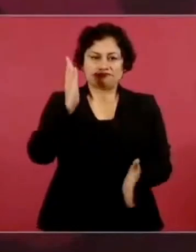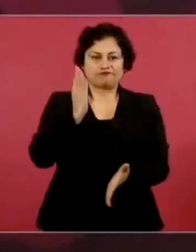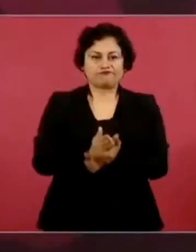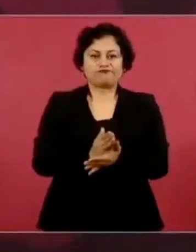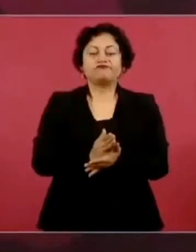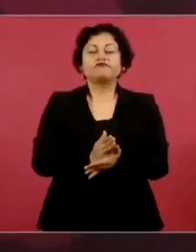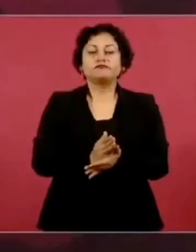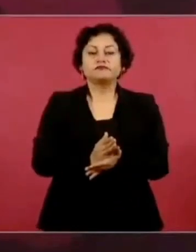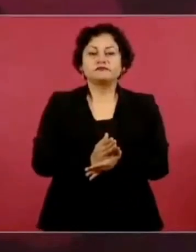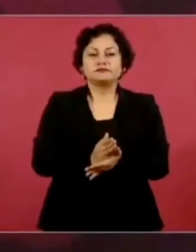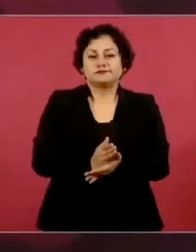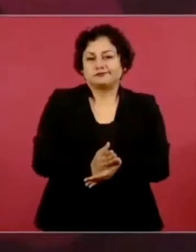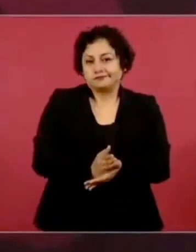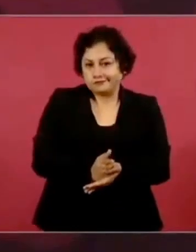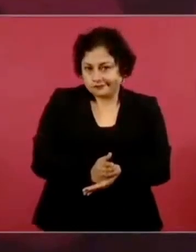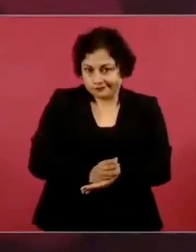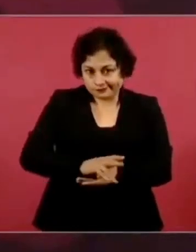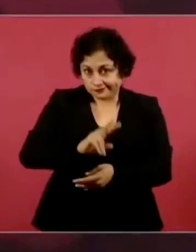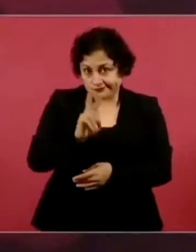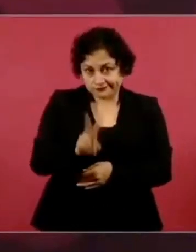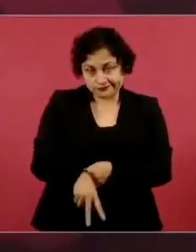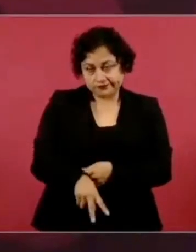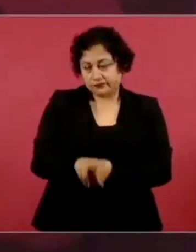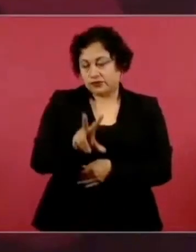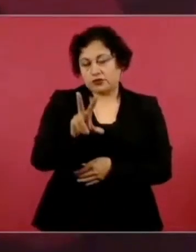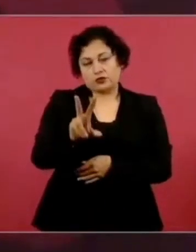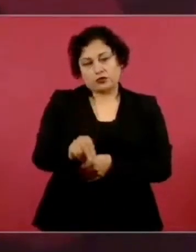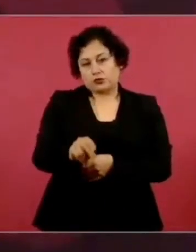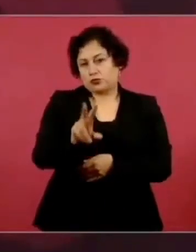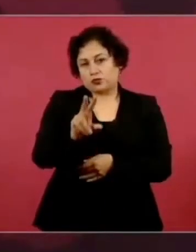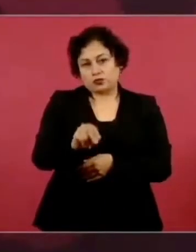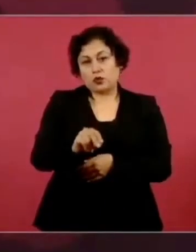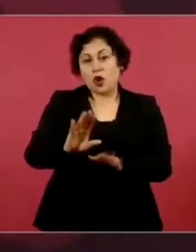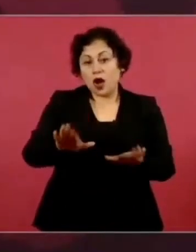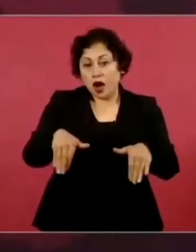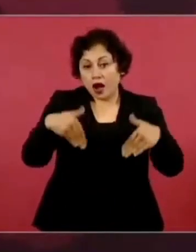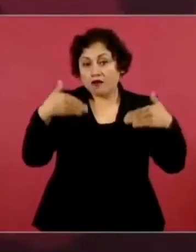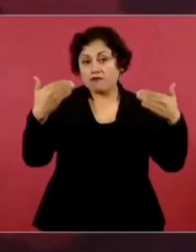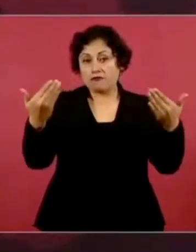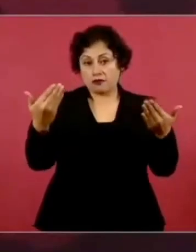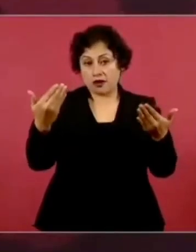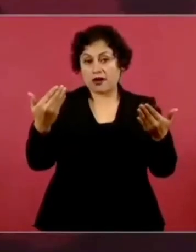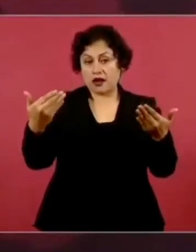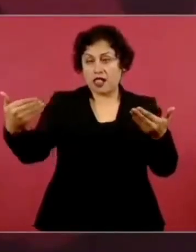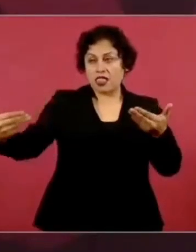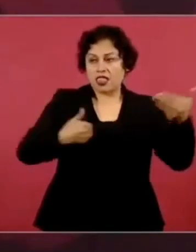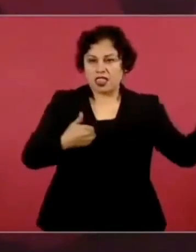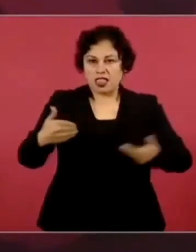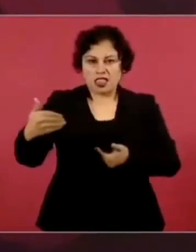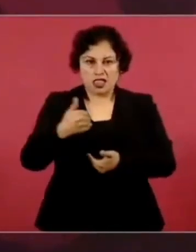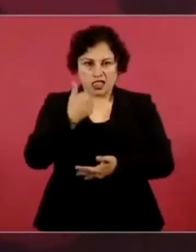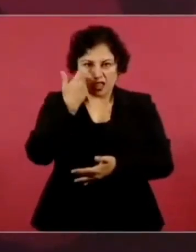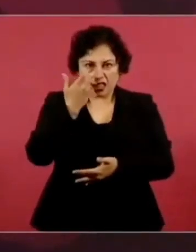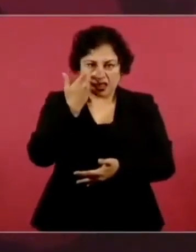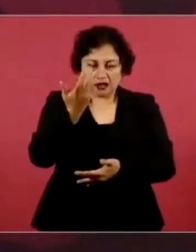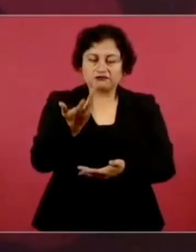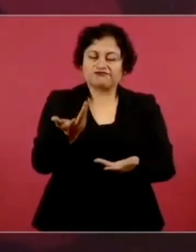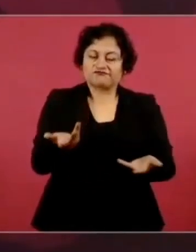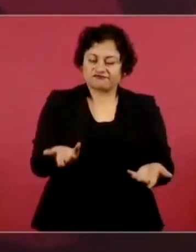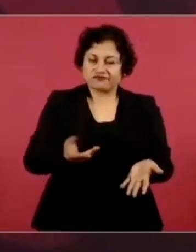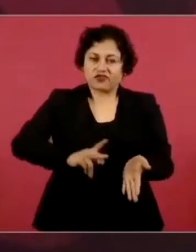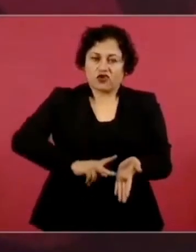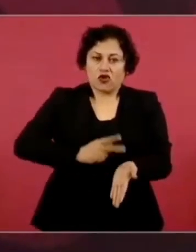después de eso nos volvieron a invadir el extranjero y nunca